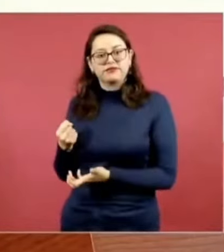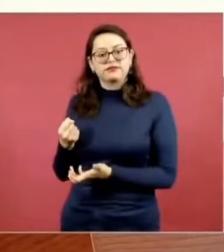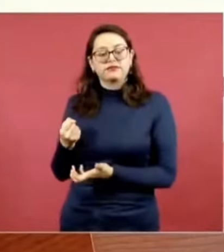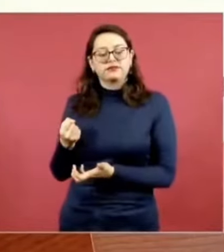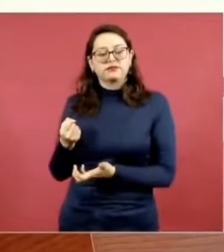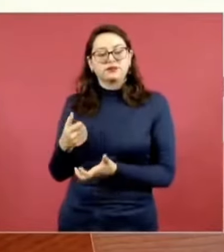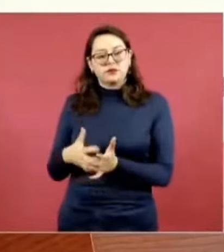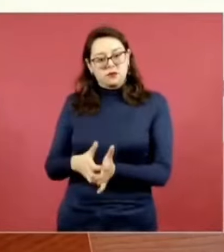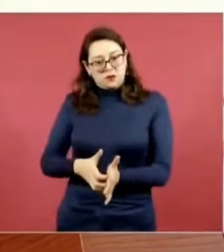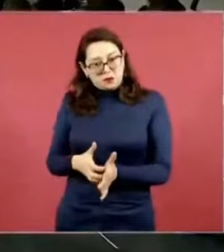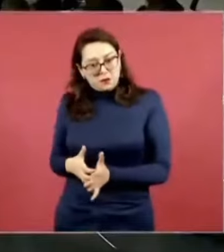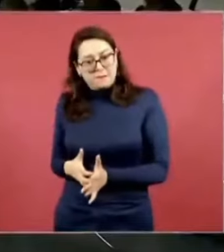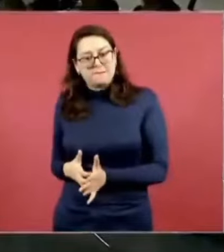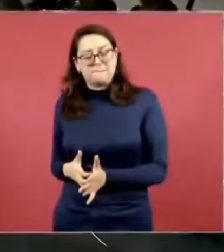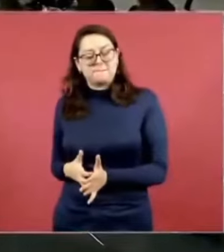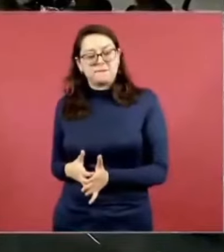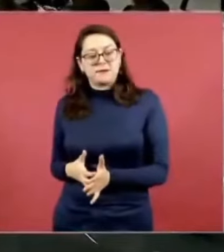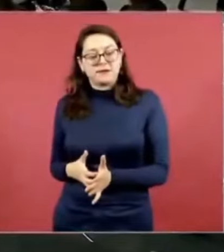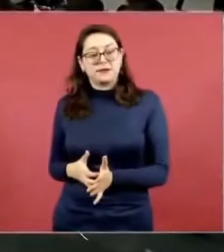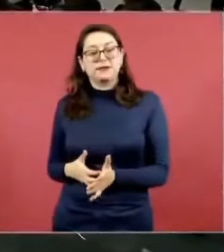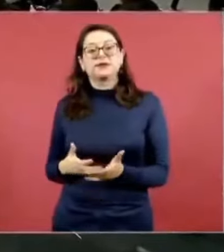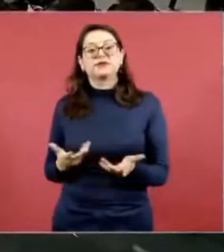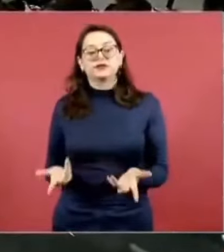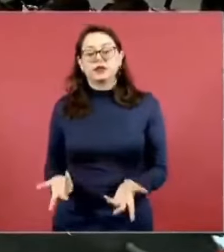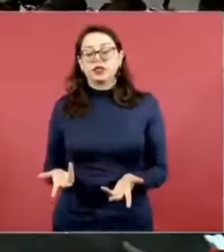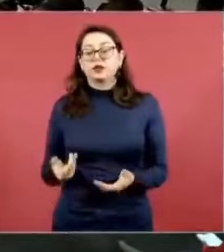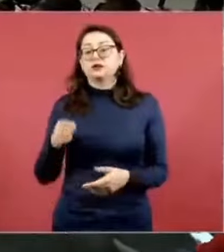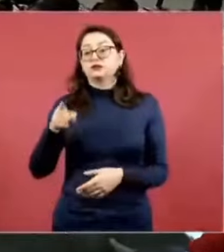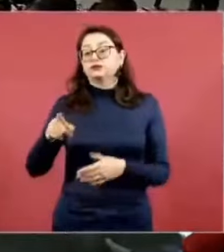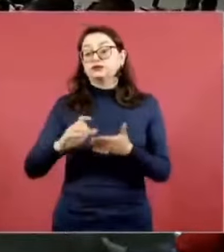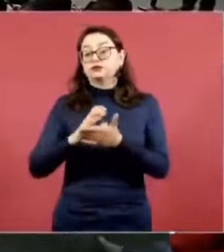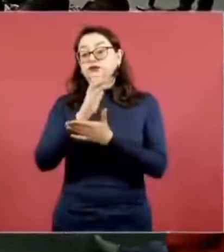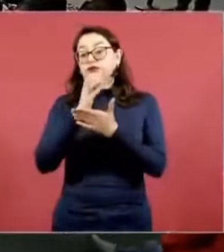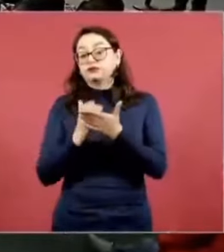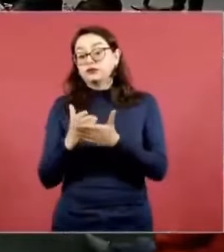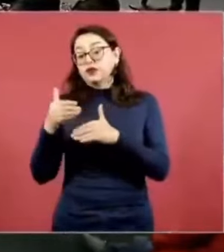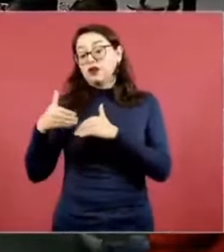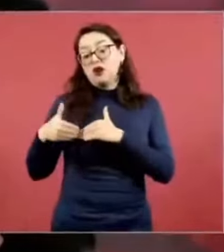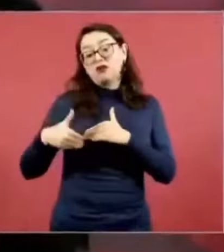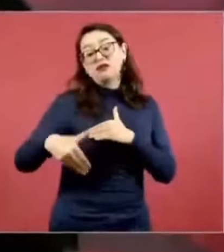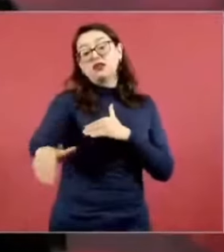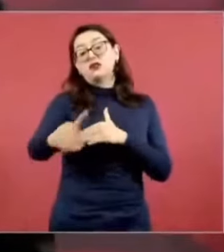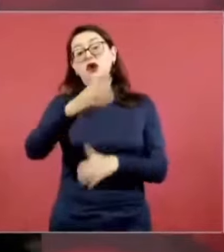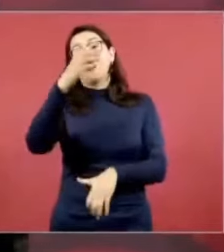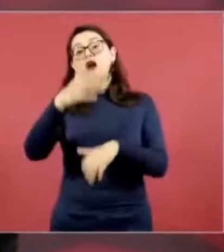pero el ahorro hacia adelante porque son contratos a 20 25 años